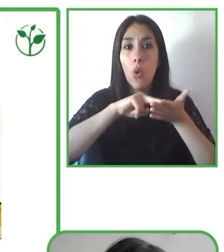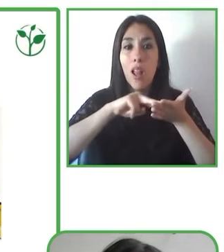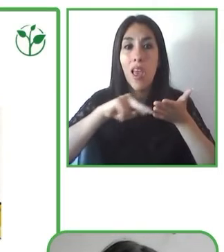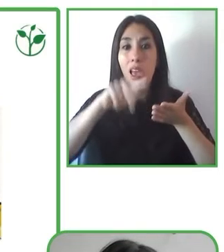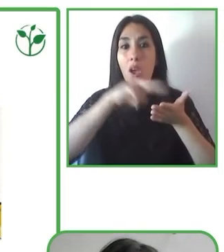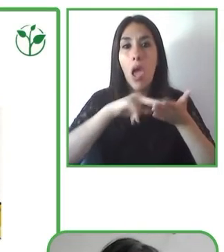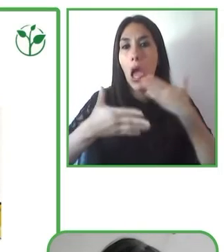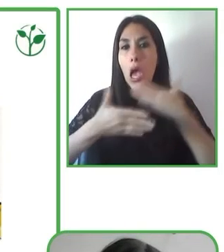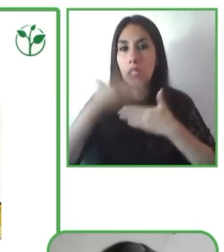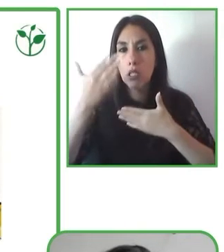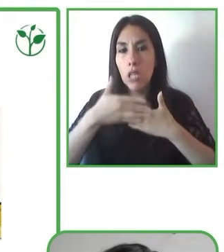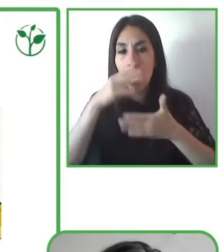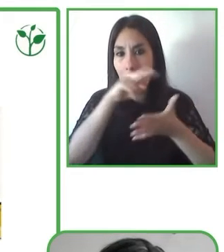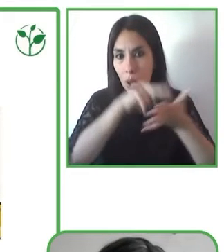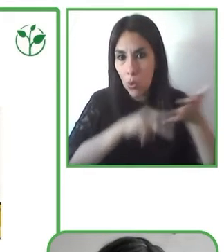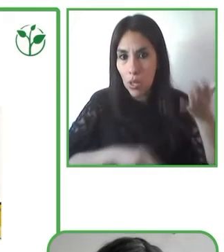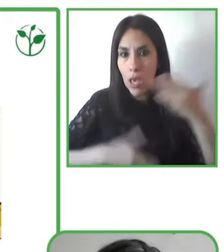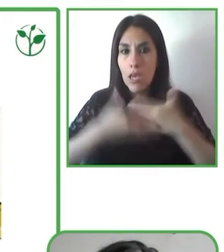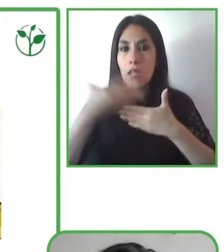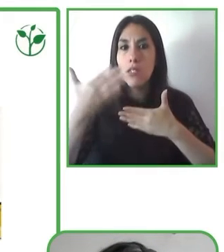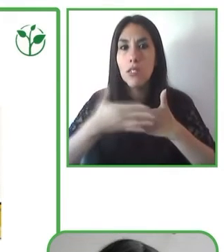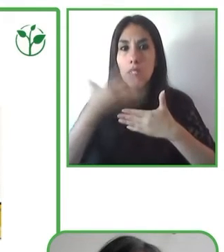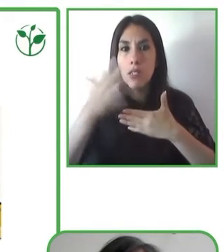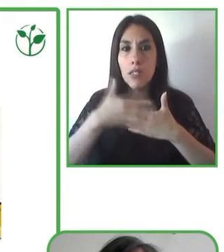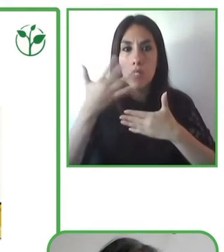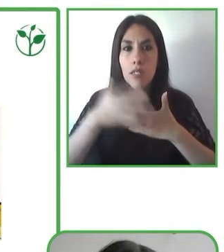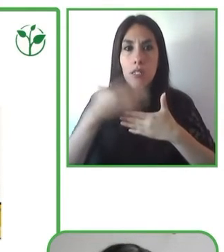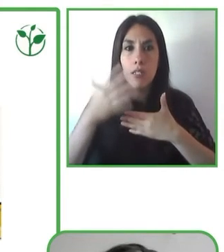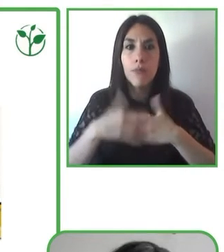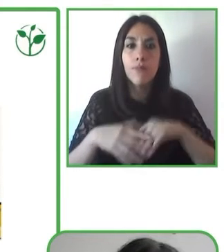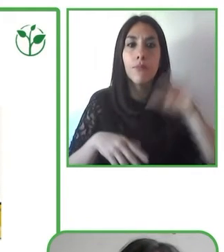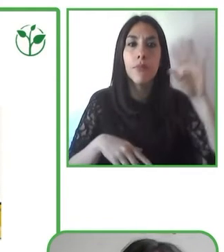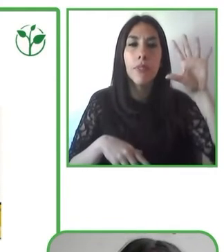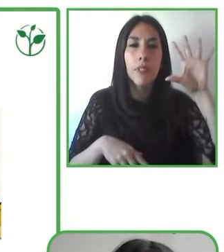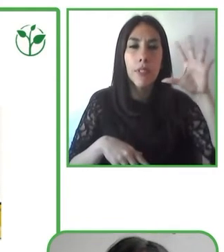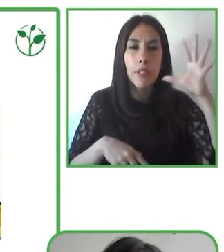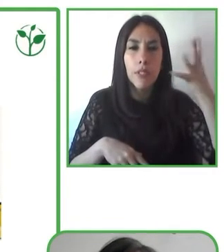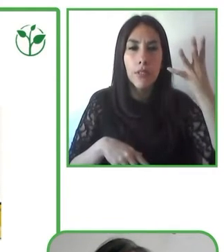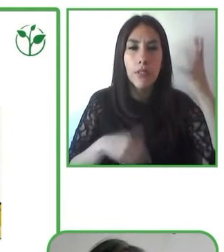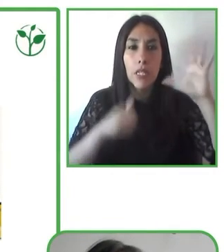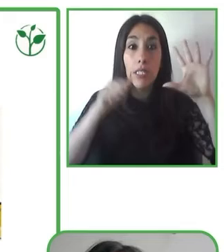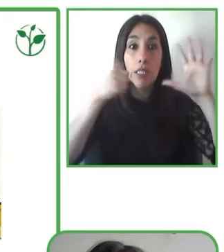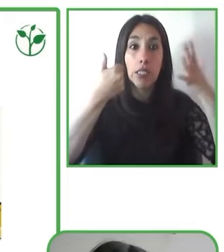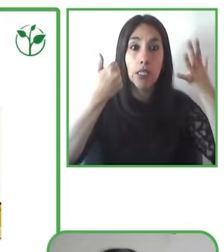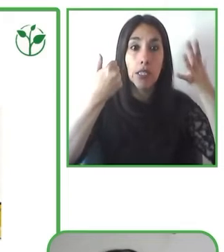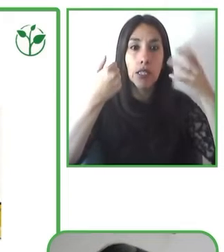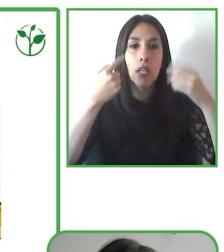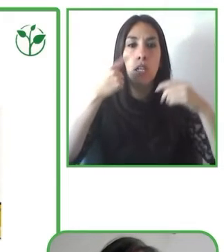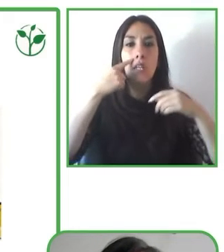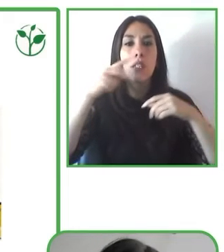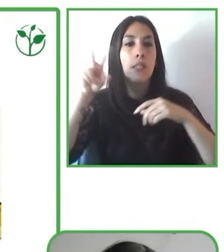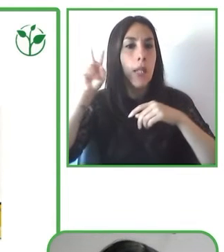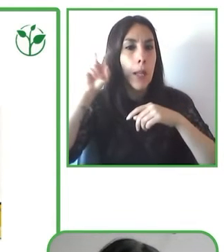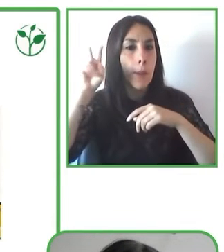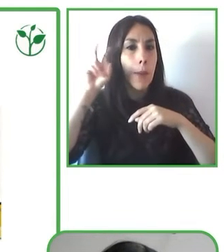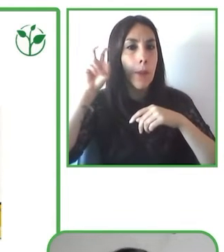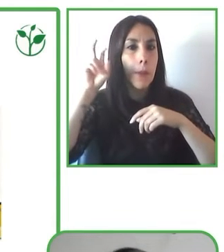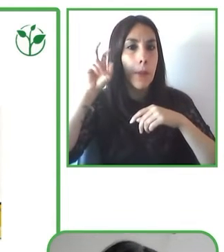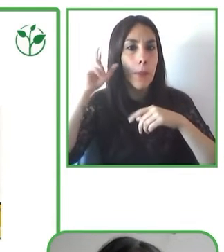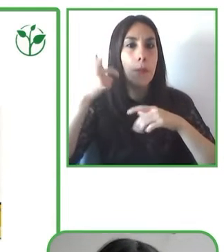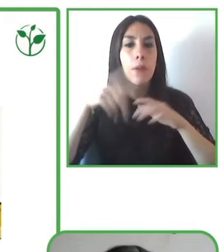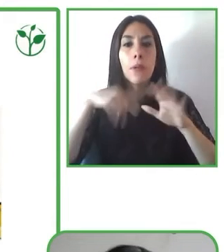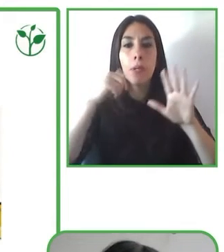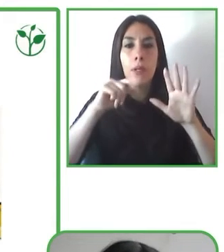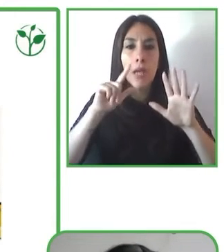libros no son la suma de estos recursos, pero que son un grupo de personas con